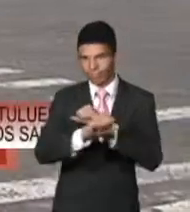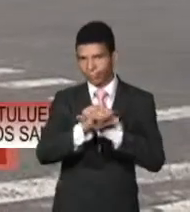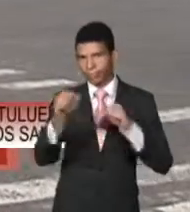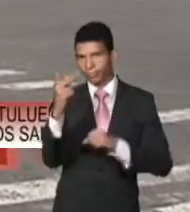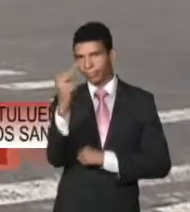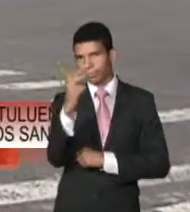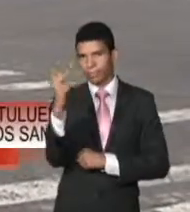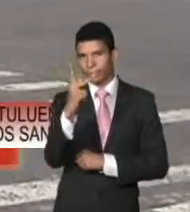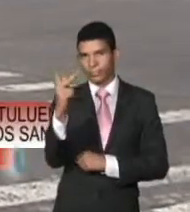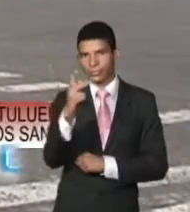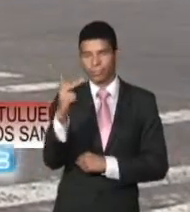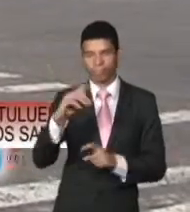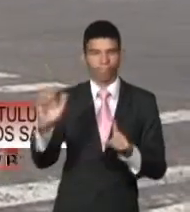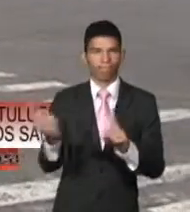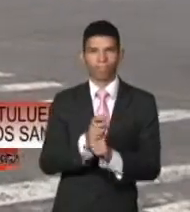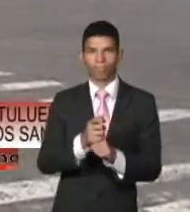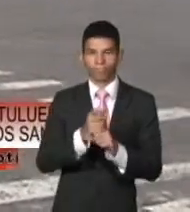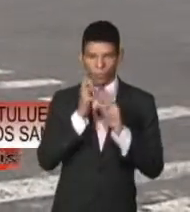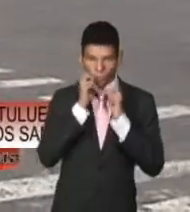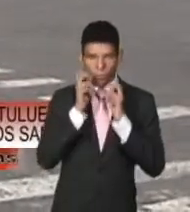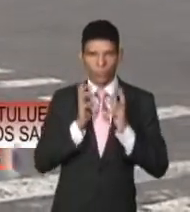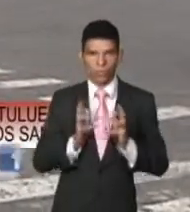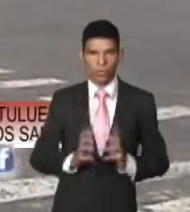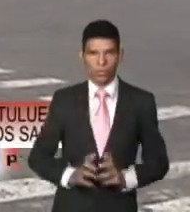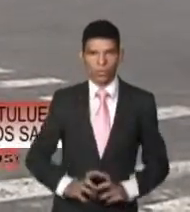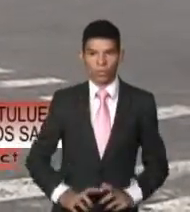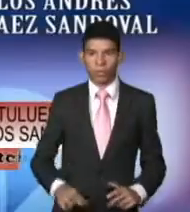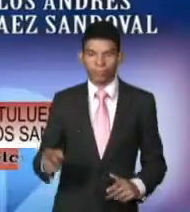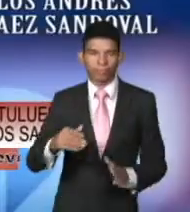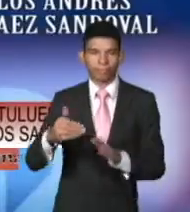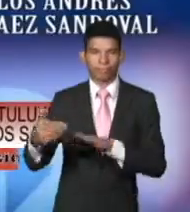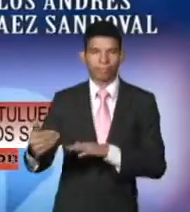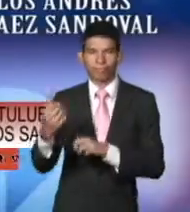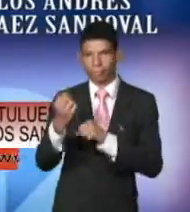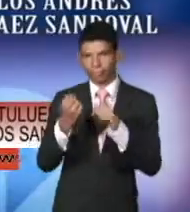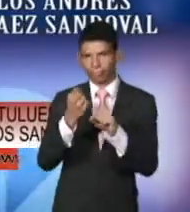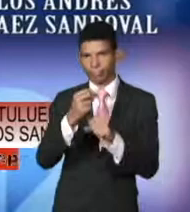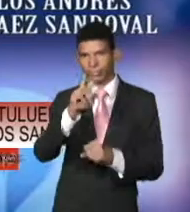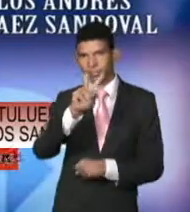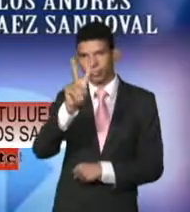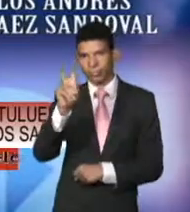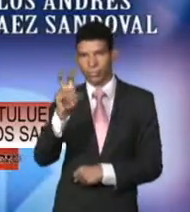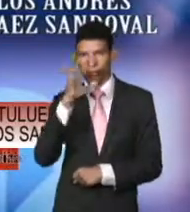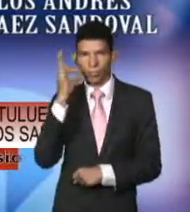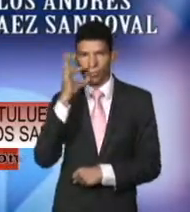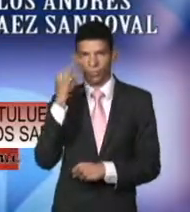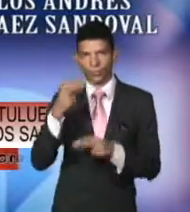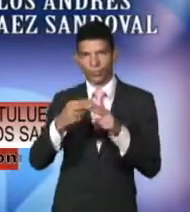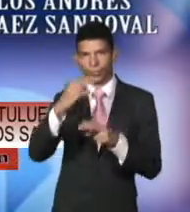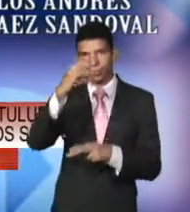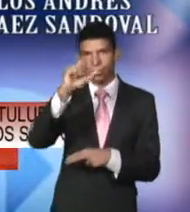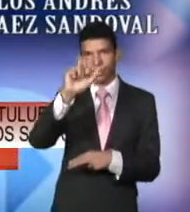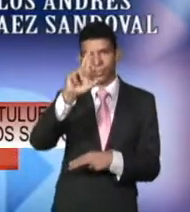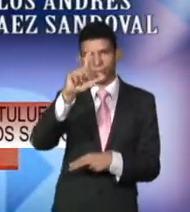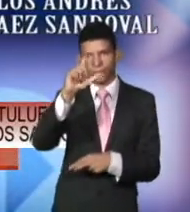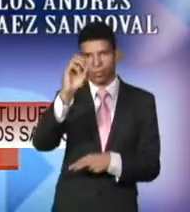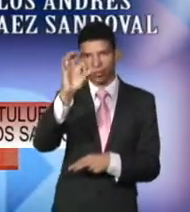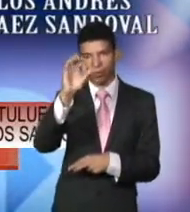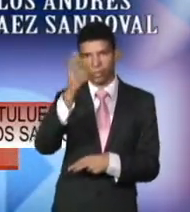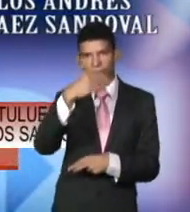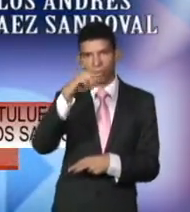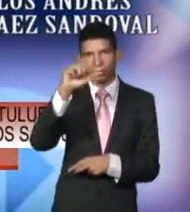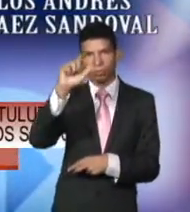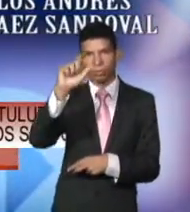La mañana de este viernes fue hallado el cuerpo sin vida de un hombre de 27 años de edad, identificado como Carlos